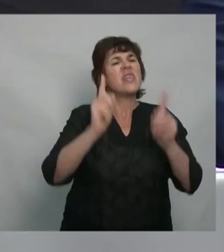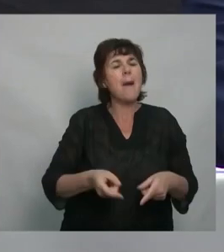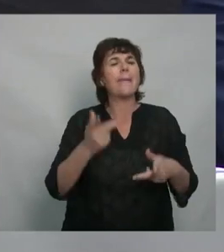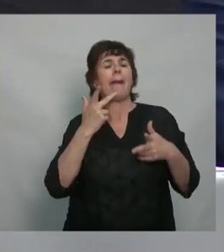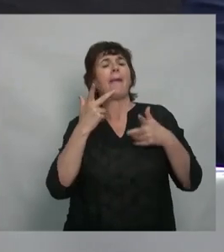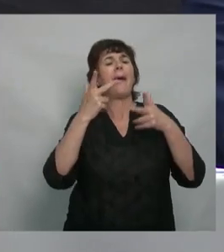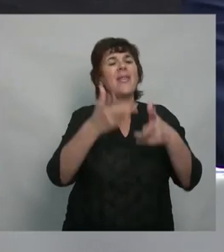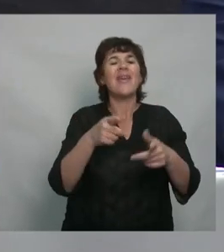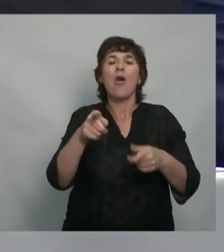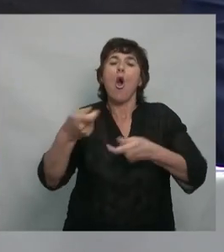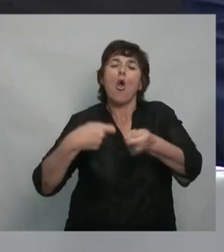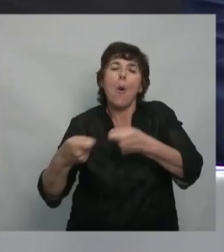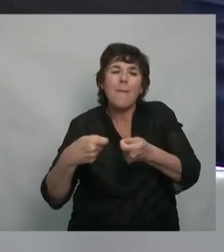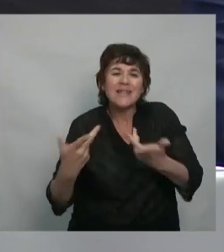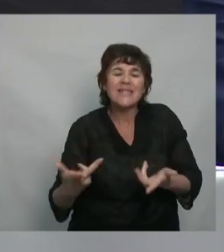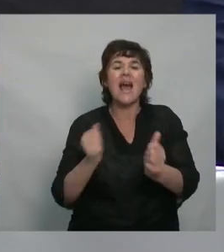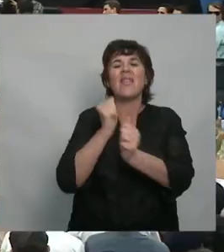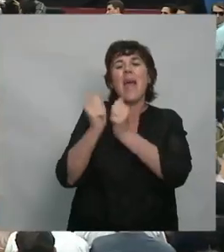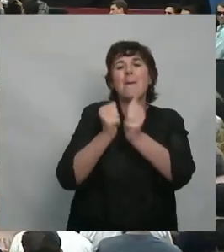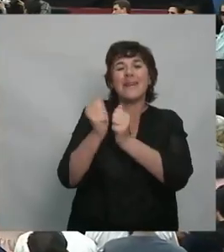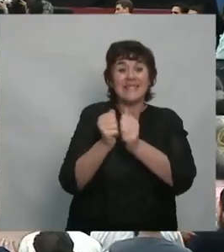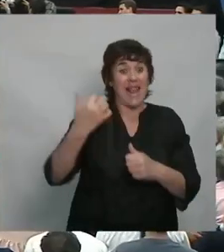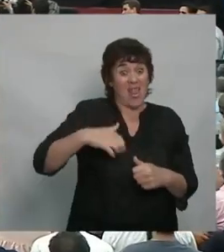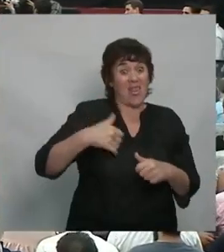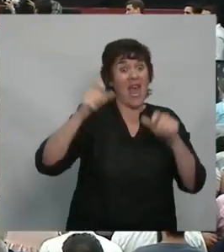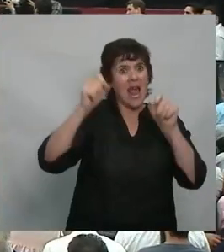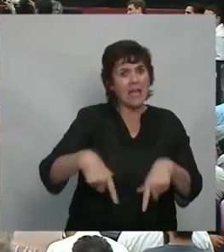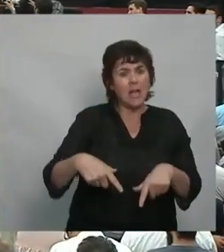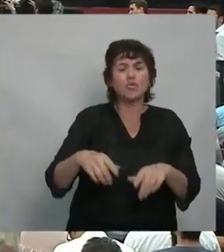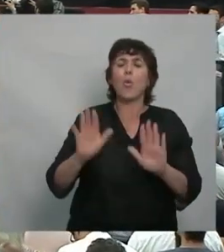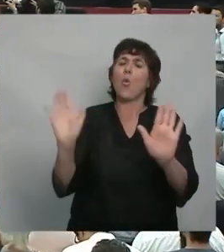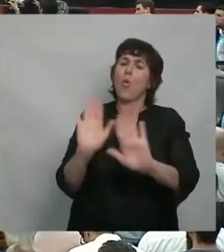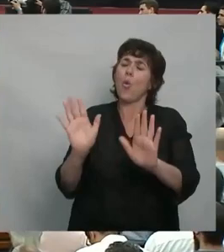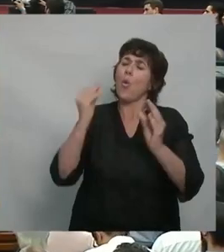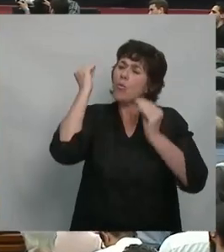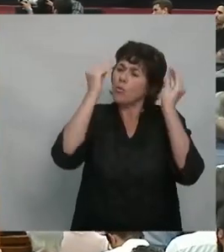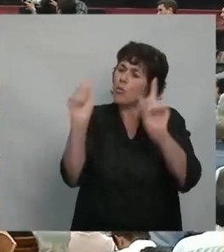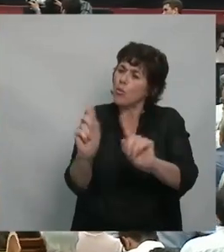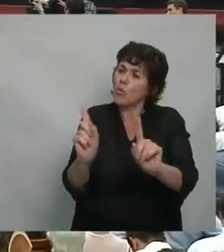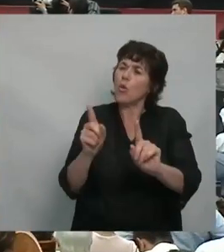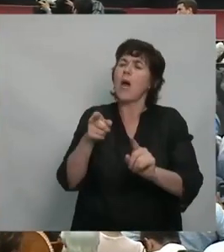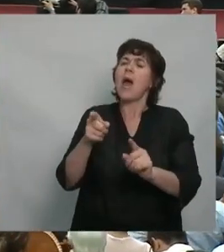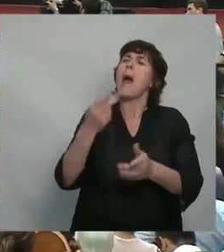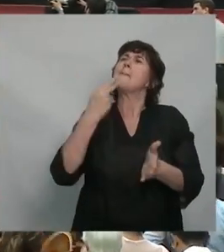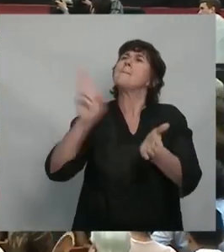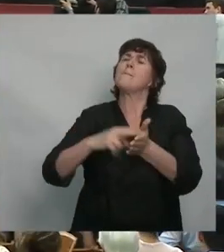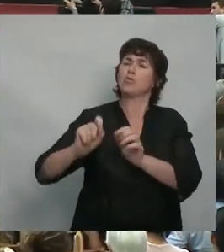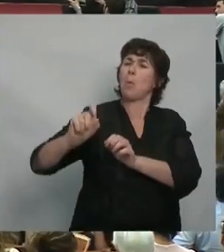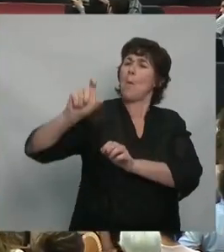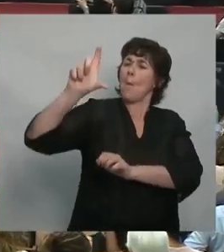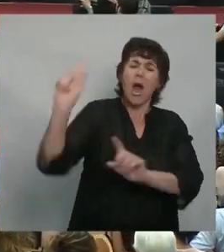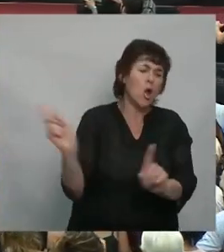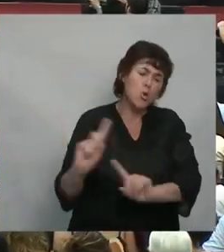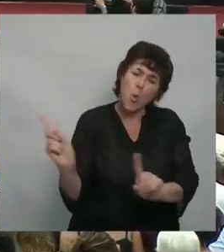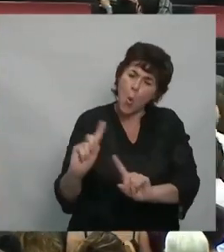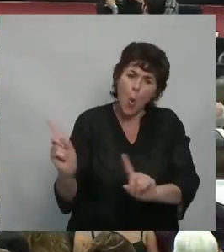cada uno de los comerciantes y de los empresarios argentinos que no iba a aumentar la presión tributaria, al contrario,